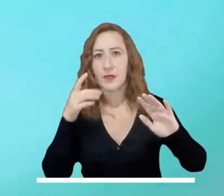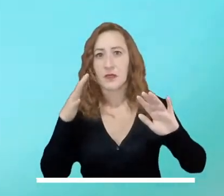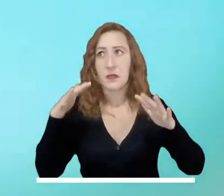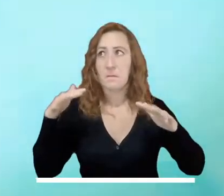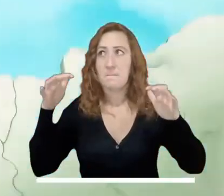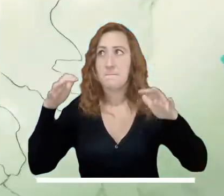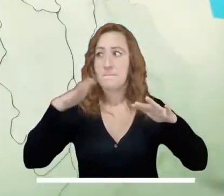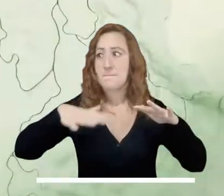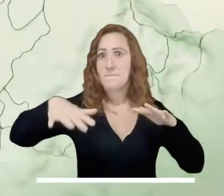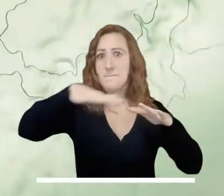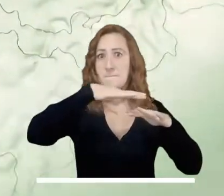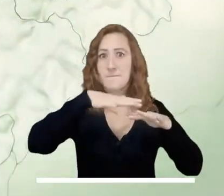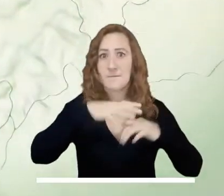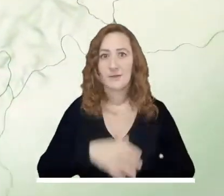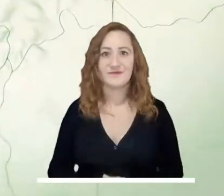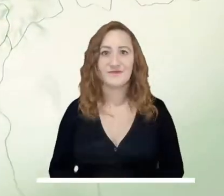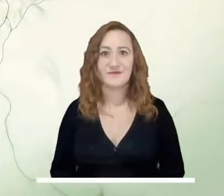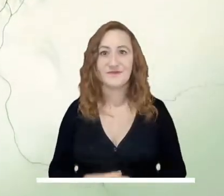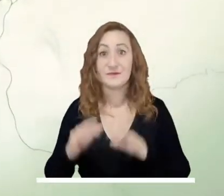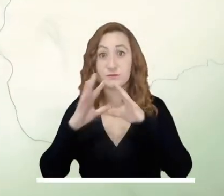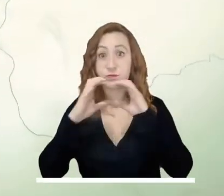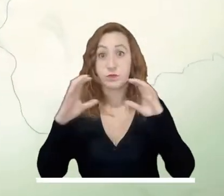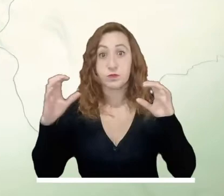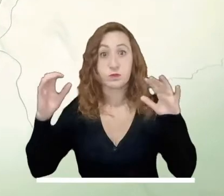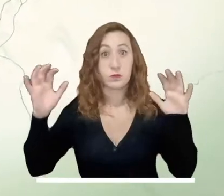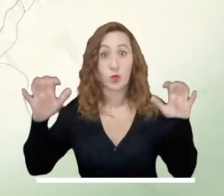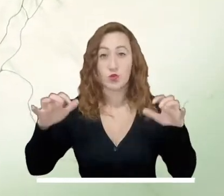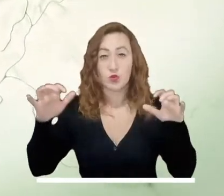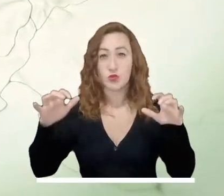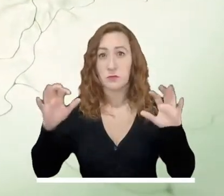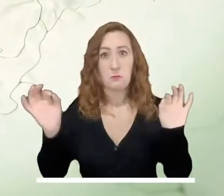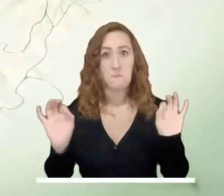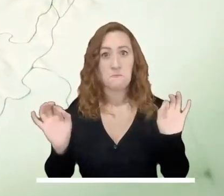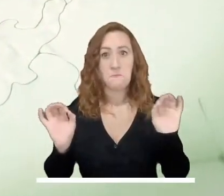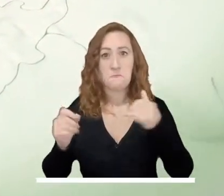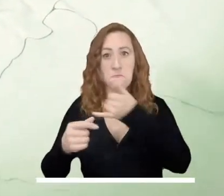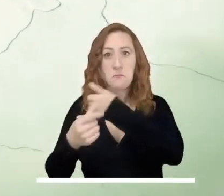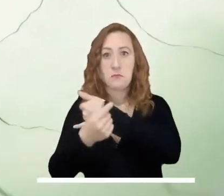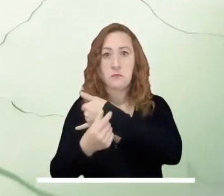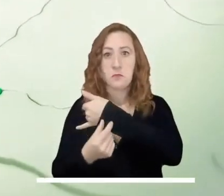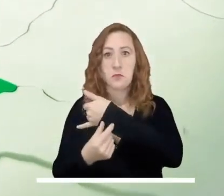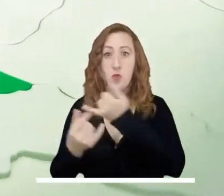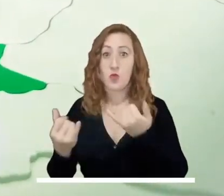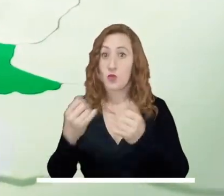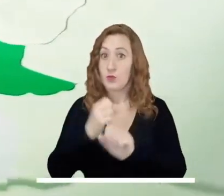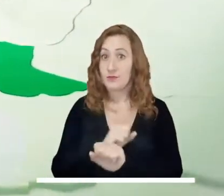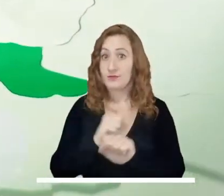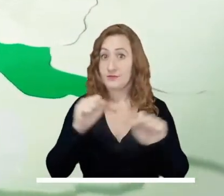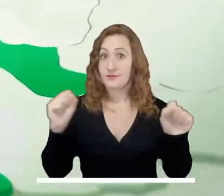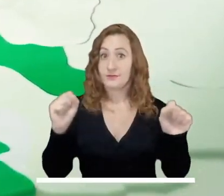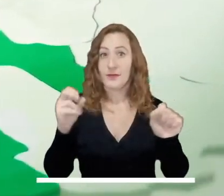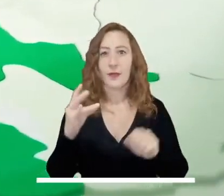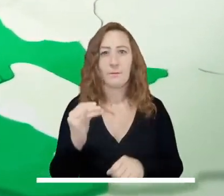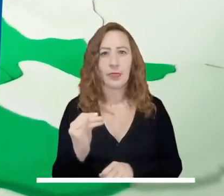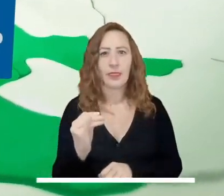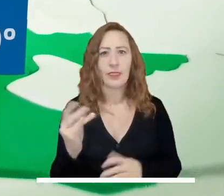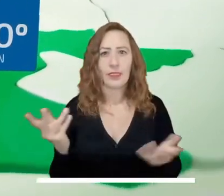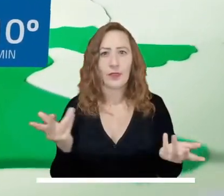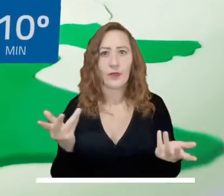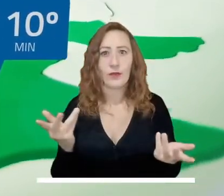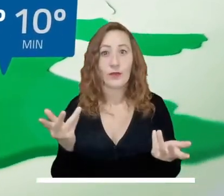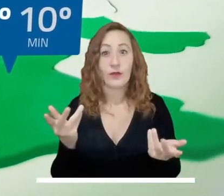condiciones secas y el cielo semi-nublado. Mientras que en Chocó se calculan lluvias importantes durante la mañana, lluvias de menor